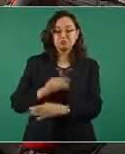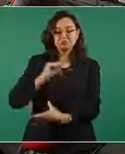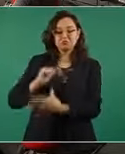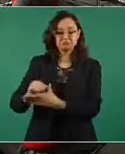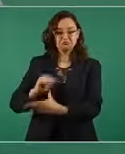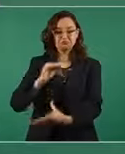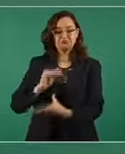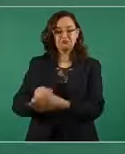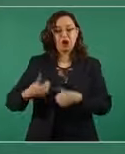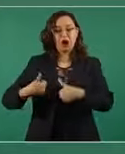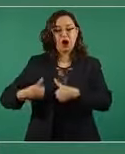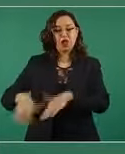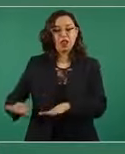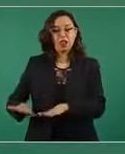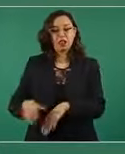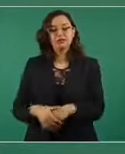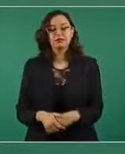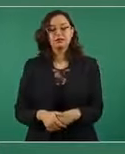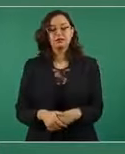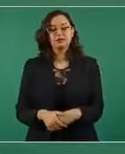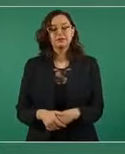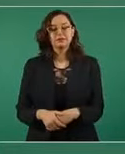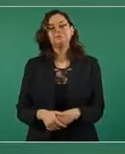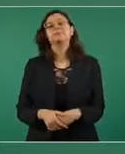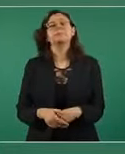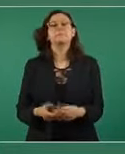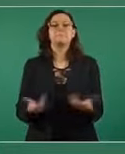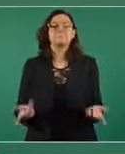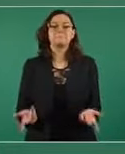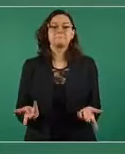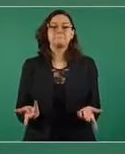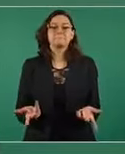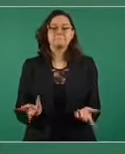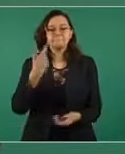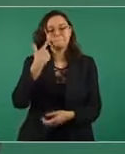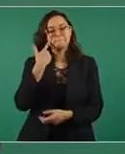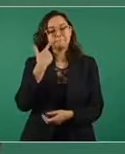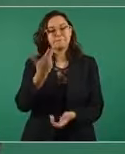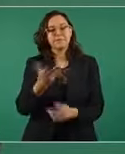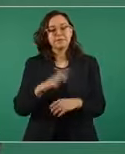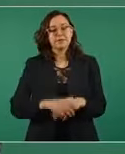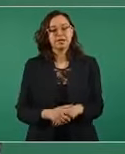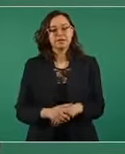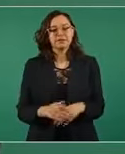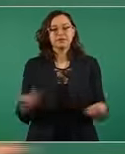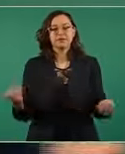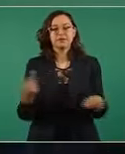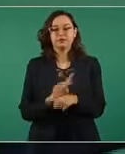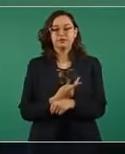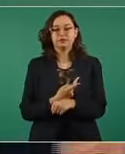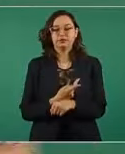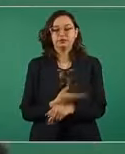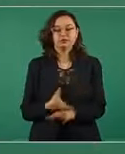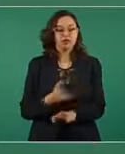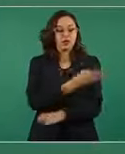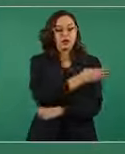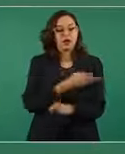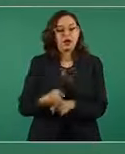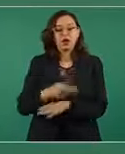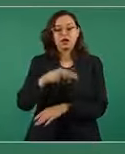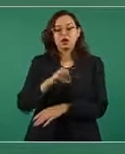Y fíjense que el sureste financió en todo el periodo neoliberal